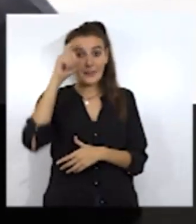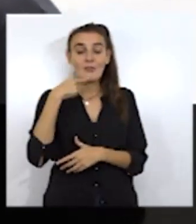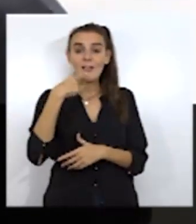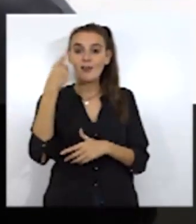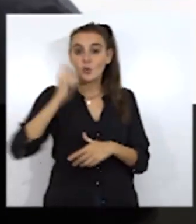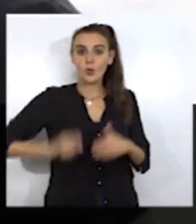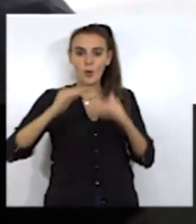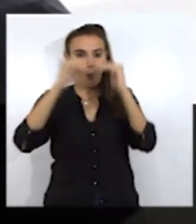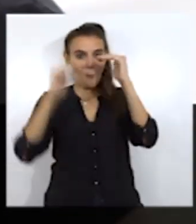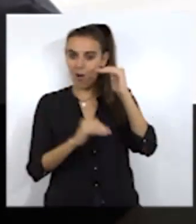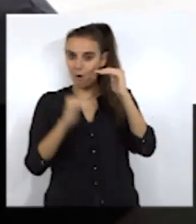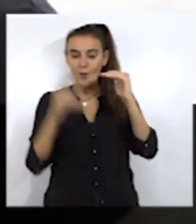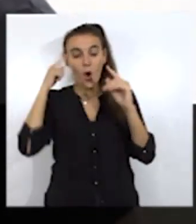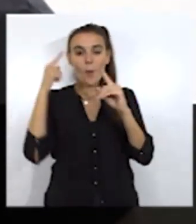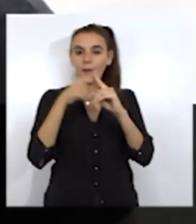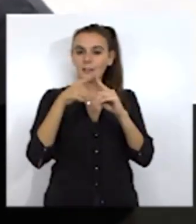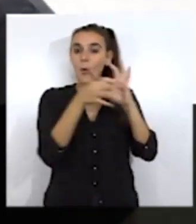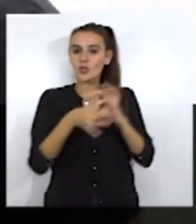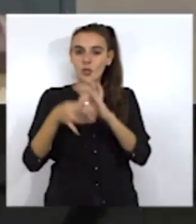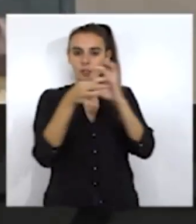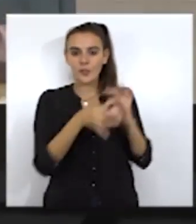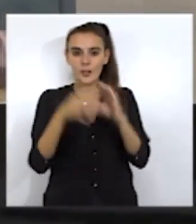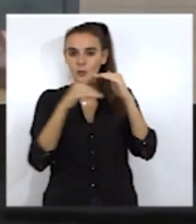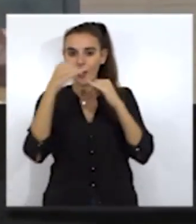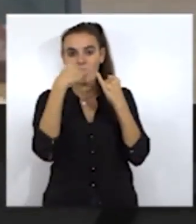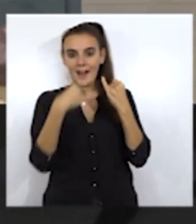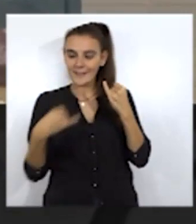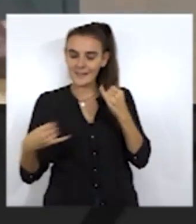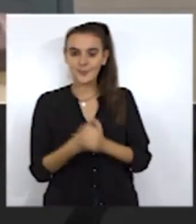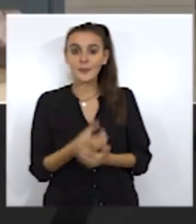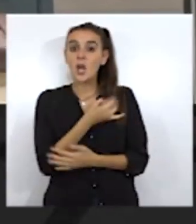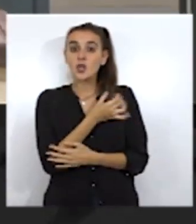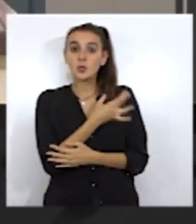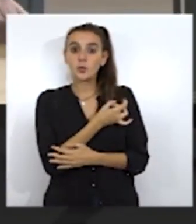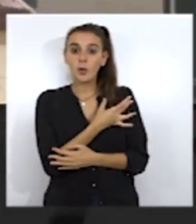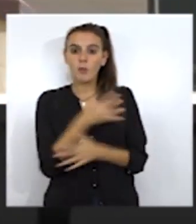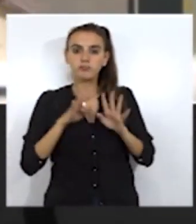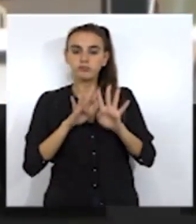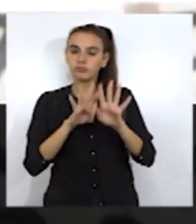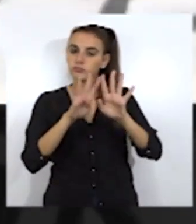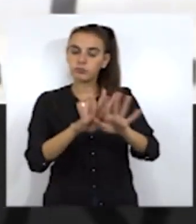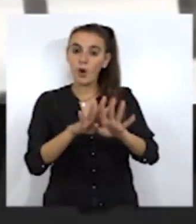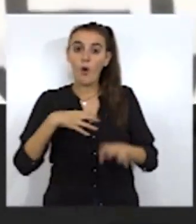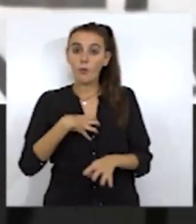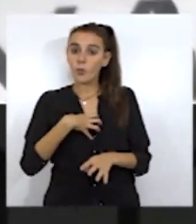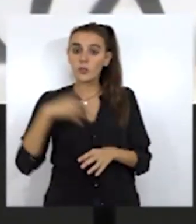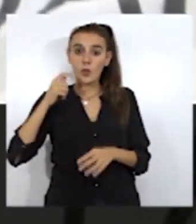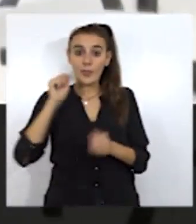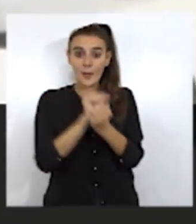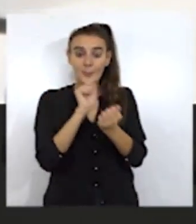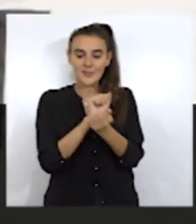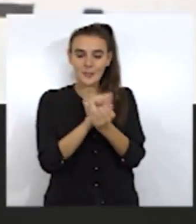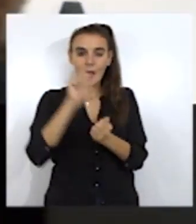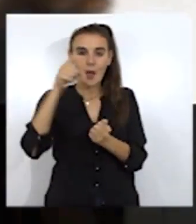para contribuir de manera solidaria a la superación de la crisis. Los sindicatos convocaban para hoy a los funcionarios de prisiones para que se sumaran a la